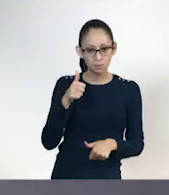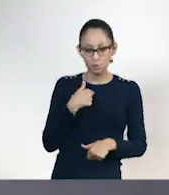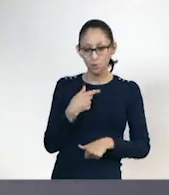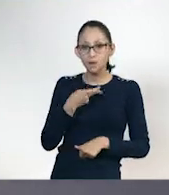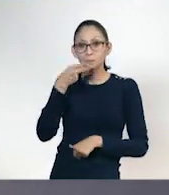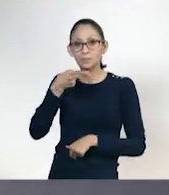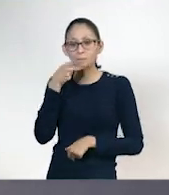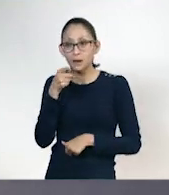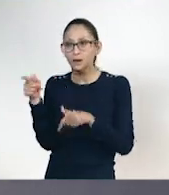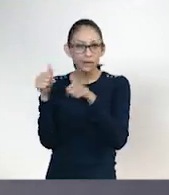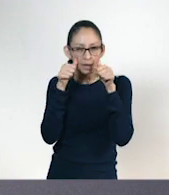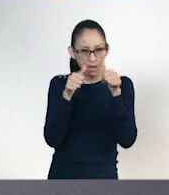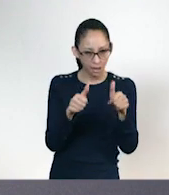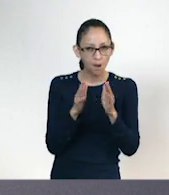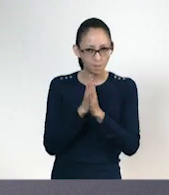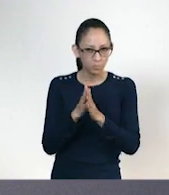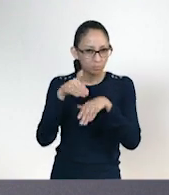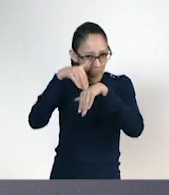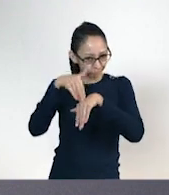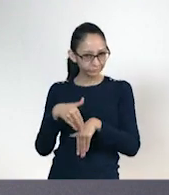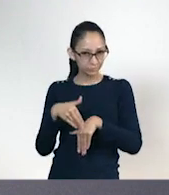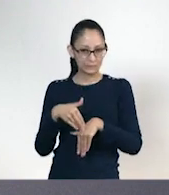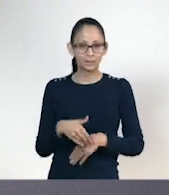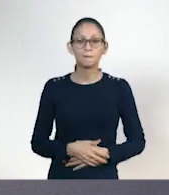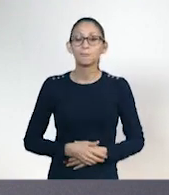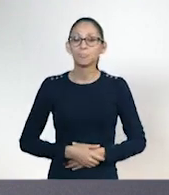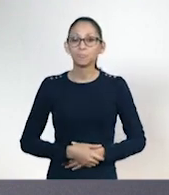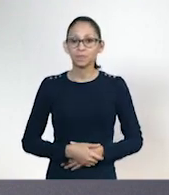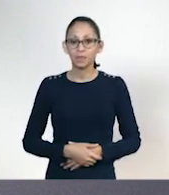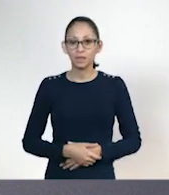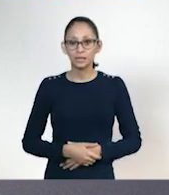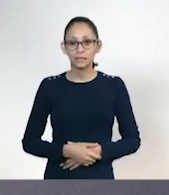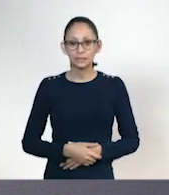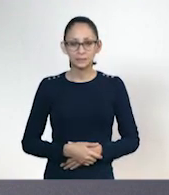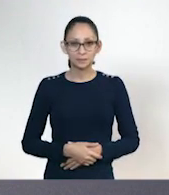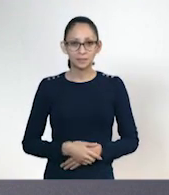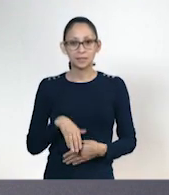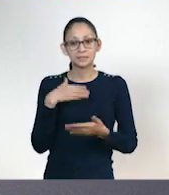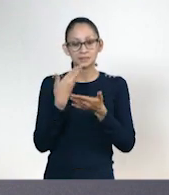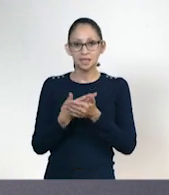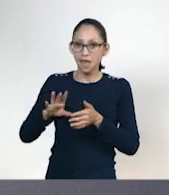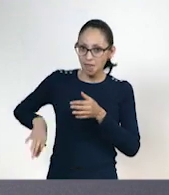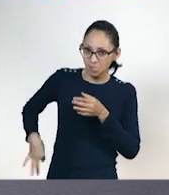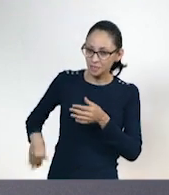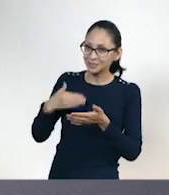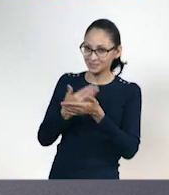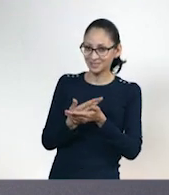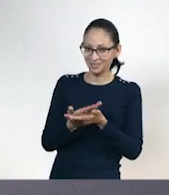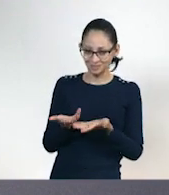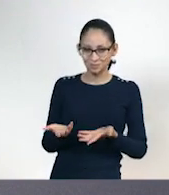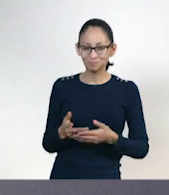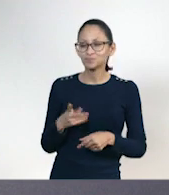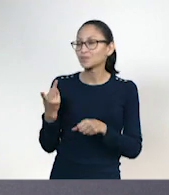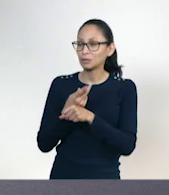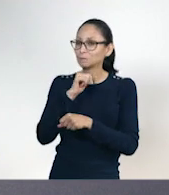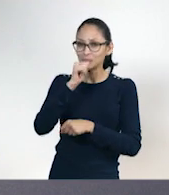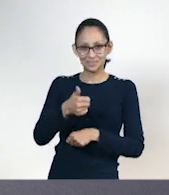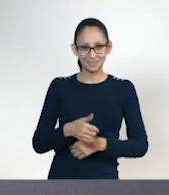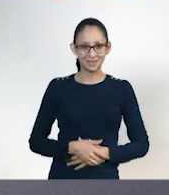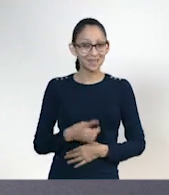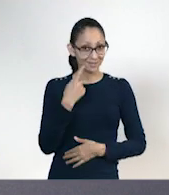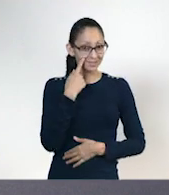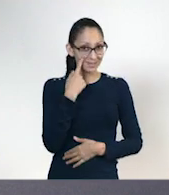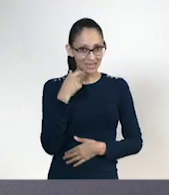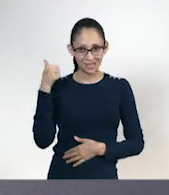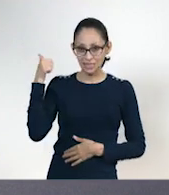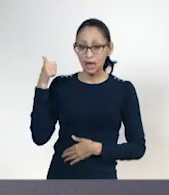nos dan nuestros adultos. Ahora sí. Ay, se me cayó la colita y todavía no empezamos. No pasa nada. ¿Listo? Ahora